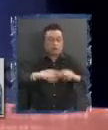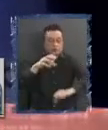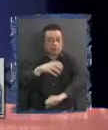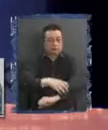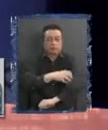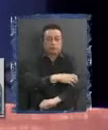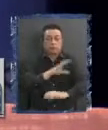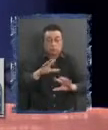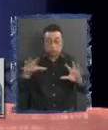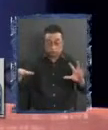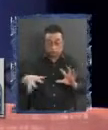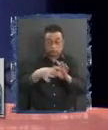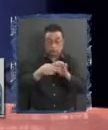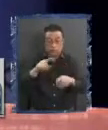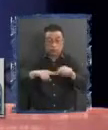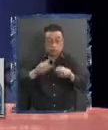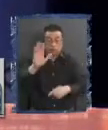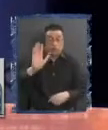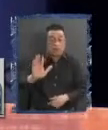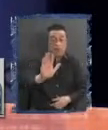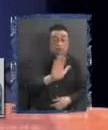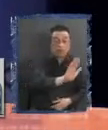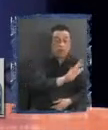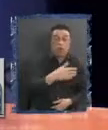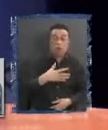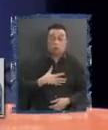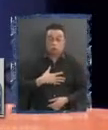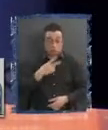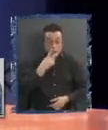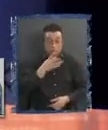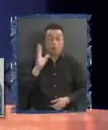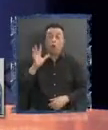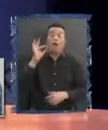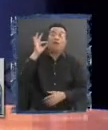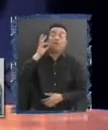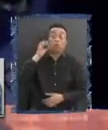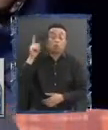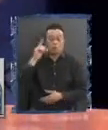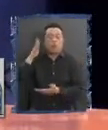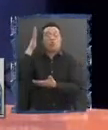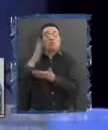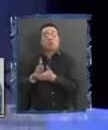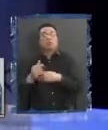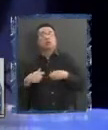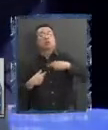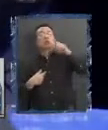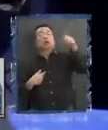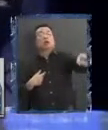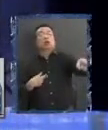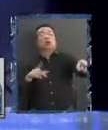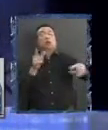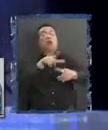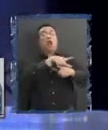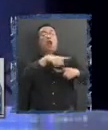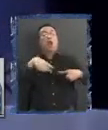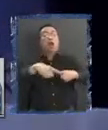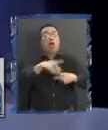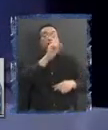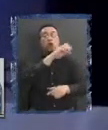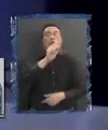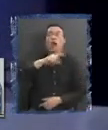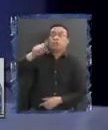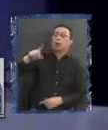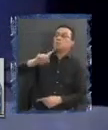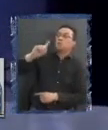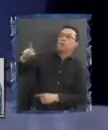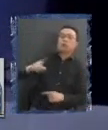pertinentes a cada territorio en particular. A mí no me parece que en Vitacura se tome una decisión respecto a lo que va a pasar en los lagos o en Atacama. Yo